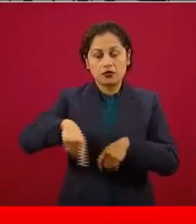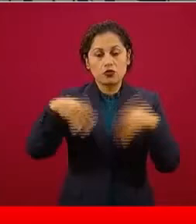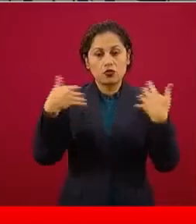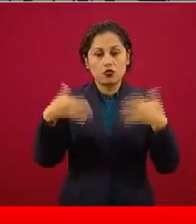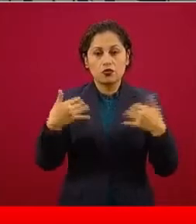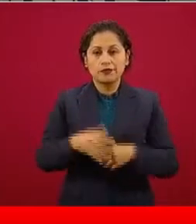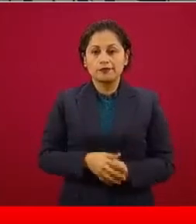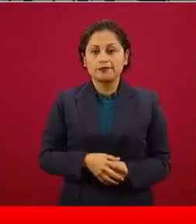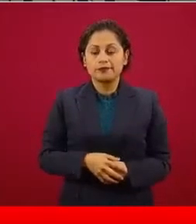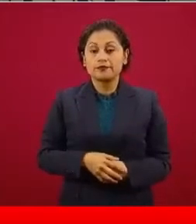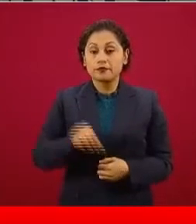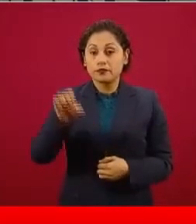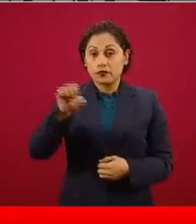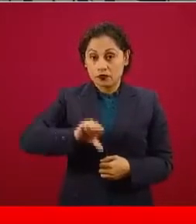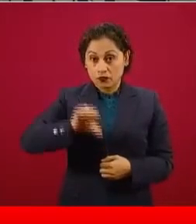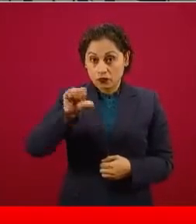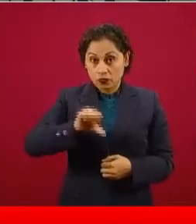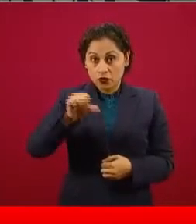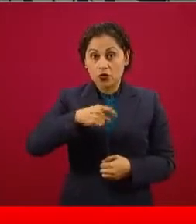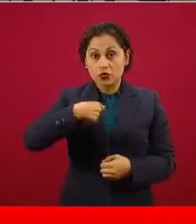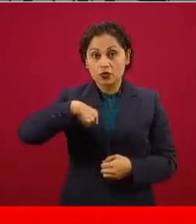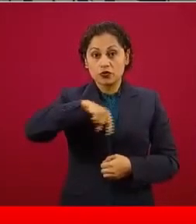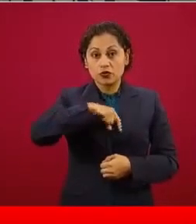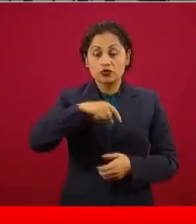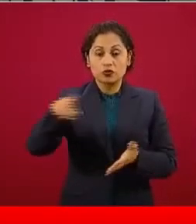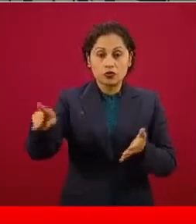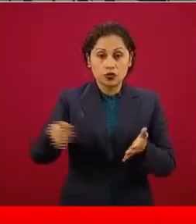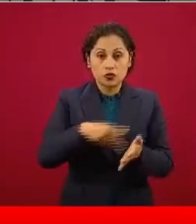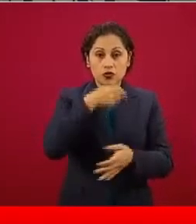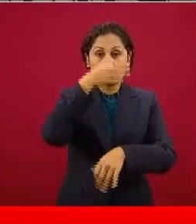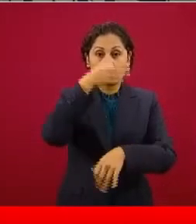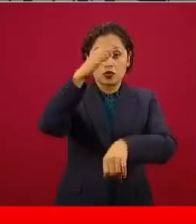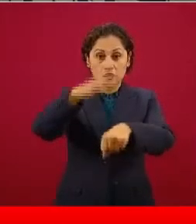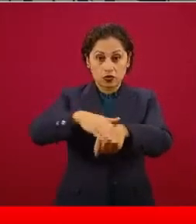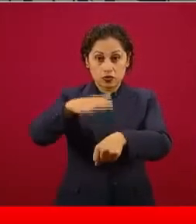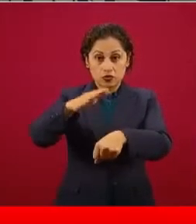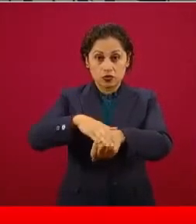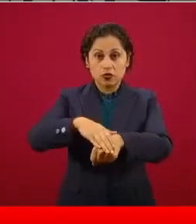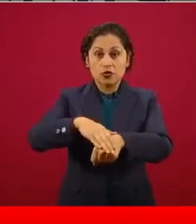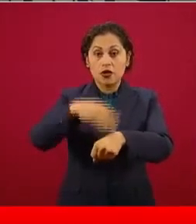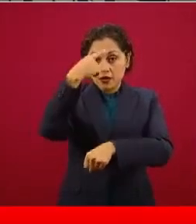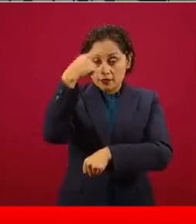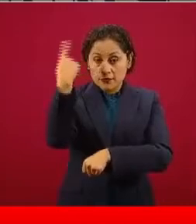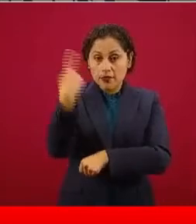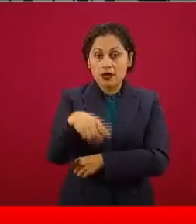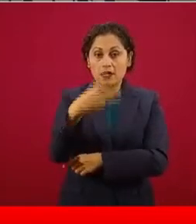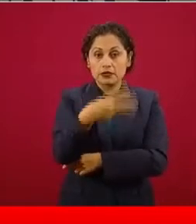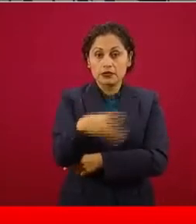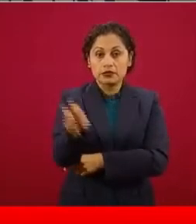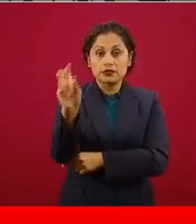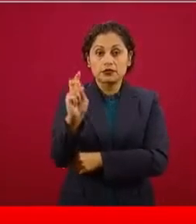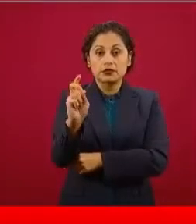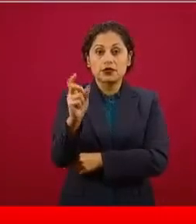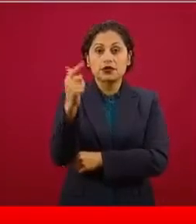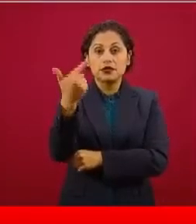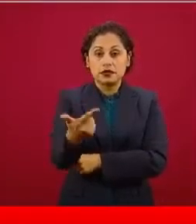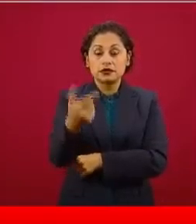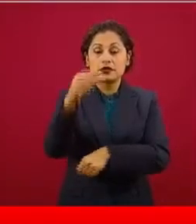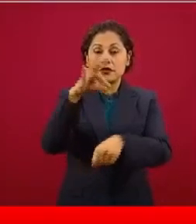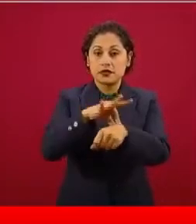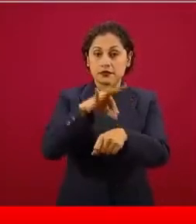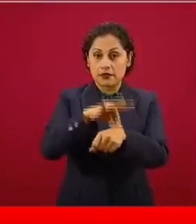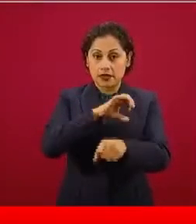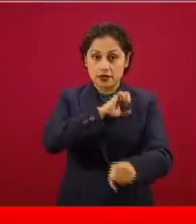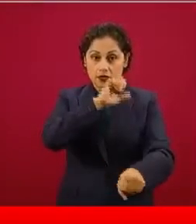El día de hoy vamos a emitir una convocatoria dirigida a 337 médicos especialistas que tenemos